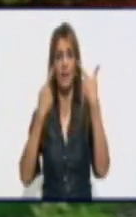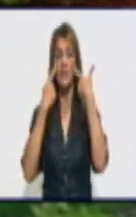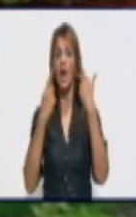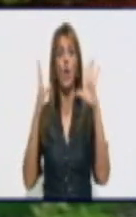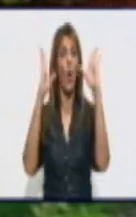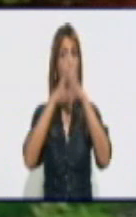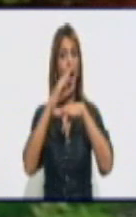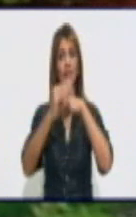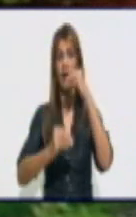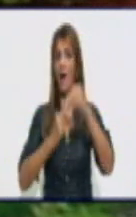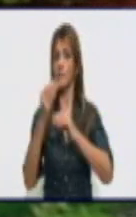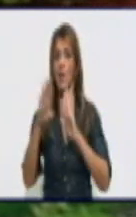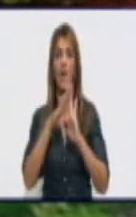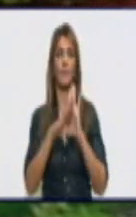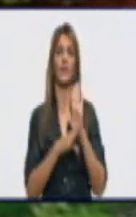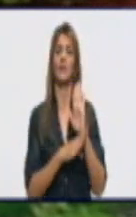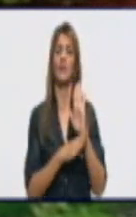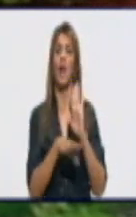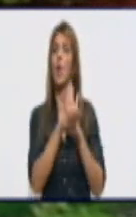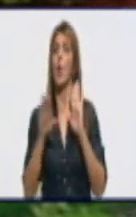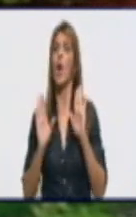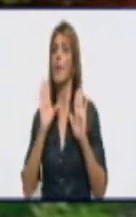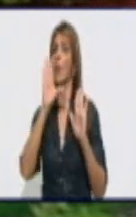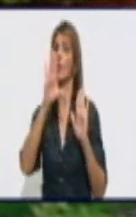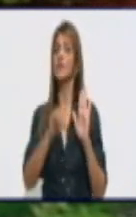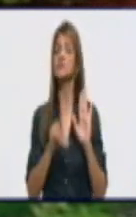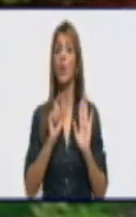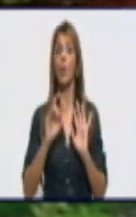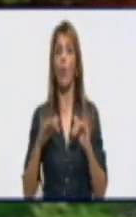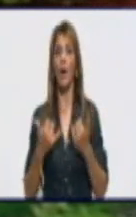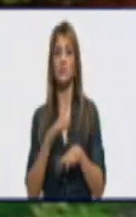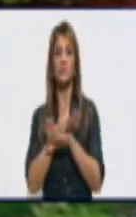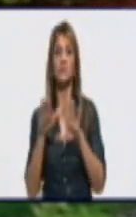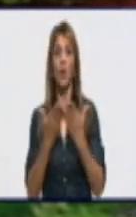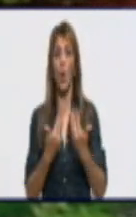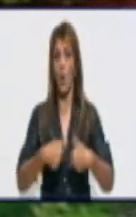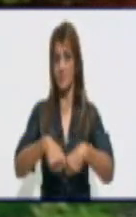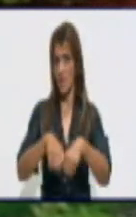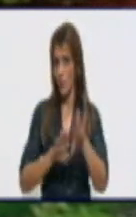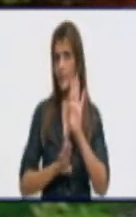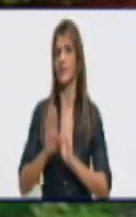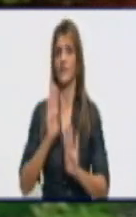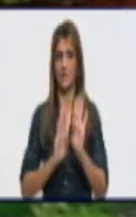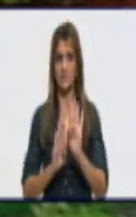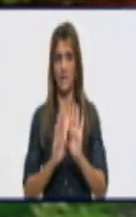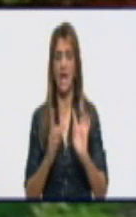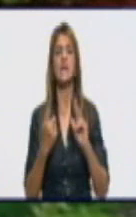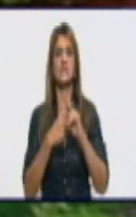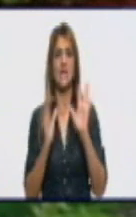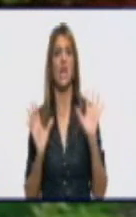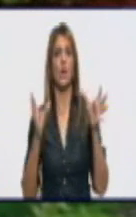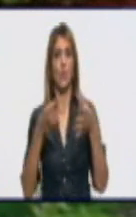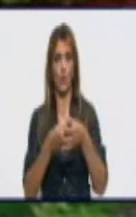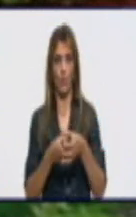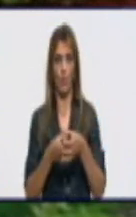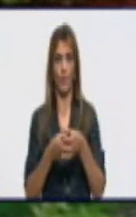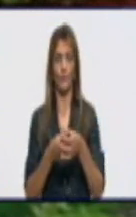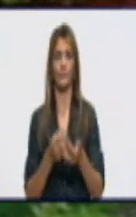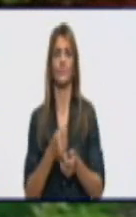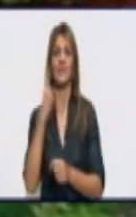medidas. Lo hemos dicho varias veces. Entonces, cuando el Consejo de Defensa y el Grupo Temporal Nacional